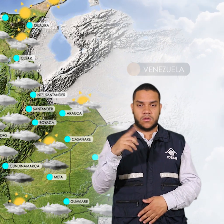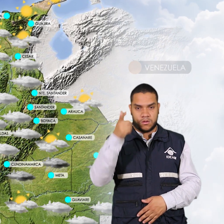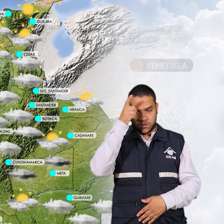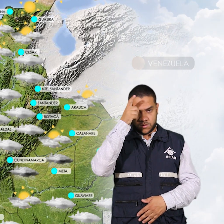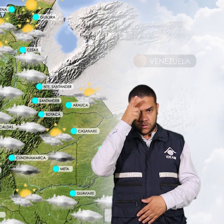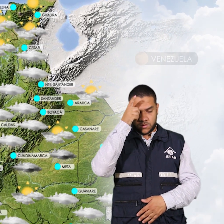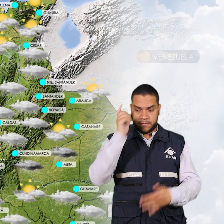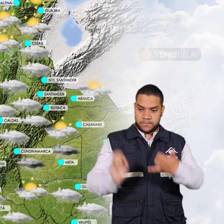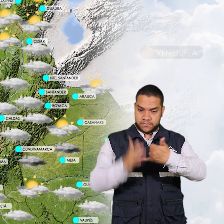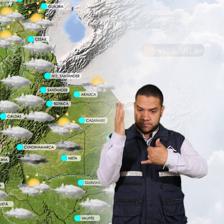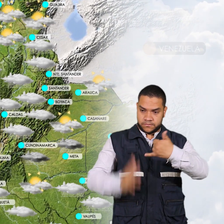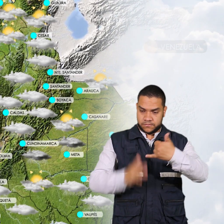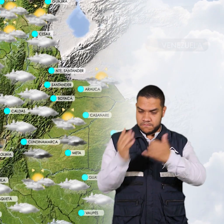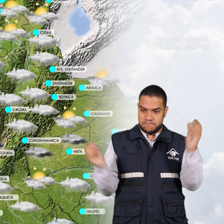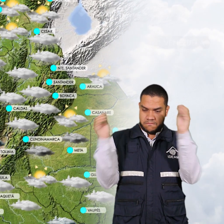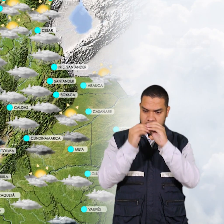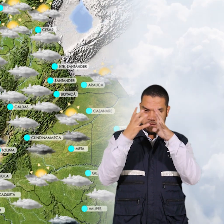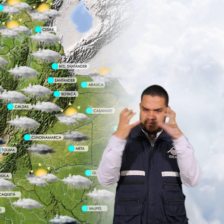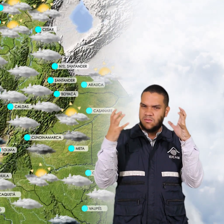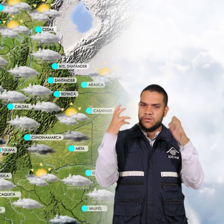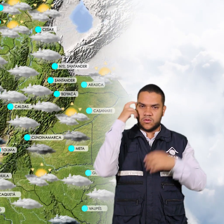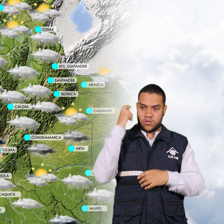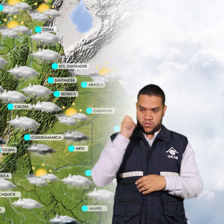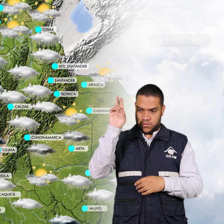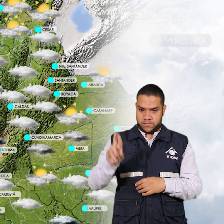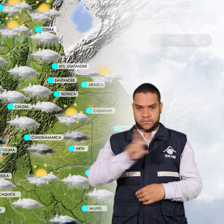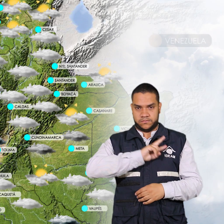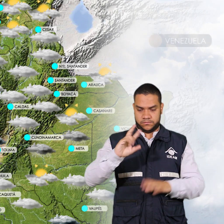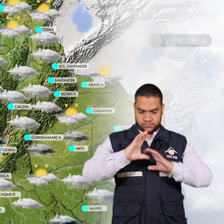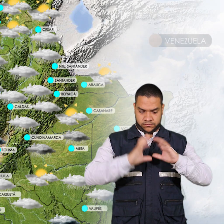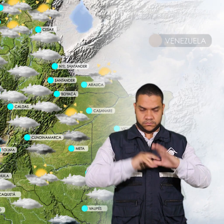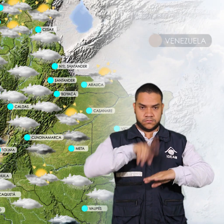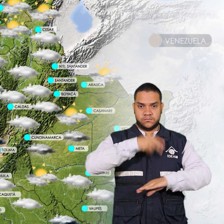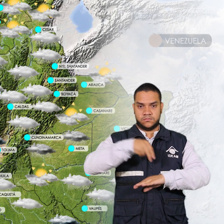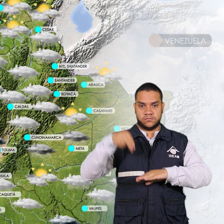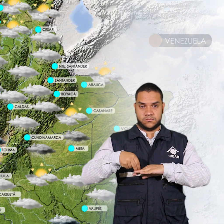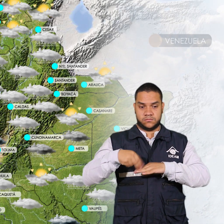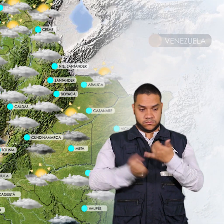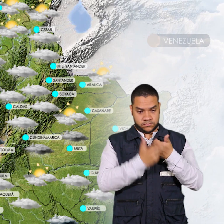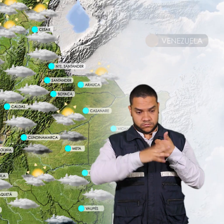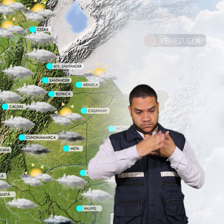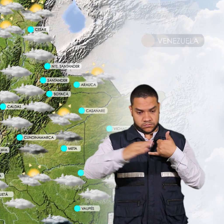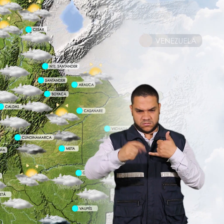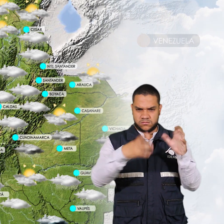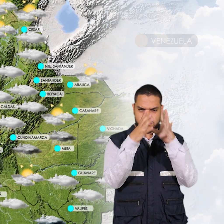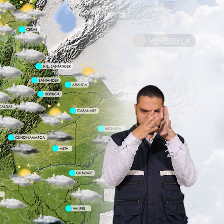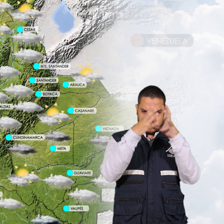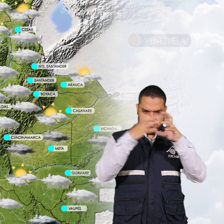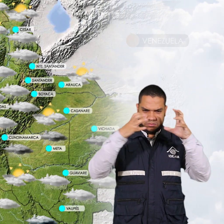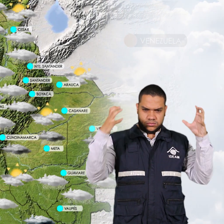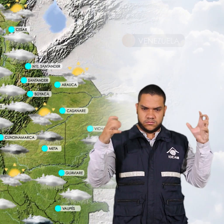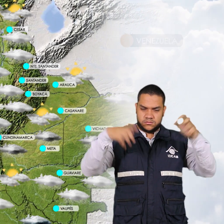región pacífica se estima incremento de la nubosidad en el sur de chocó valle de cauca cauca y nariño la región andina presentará nubosidad